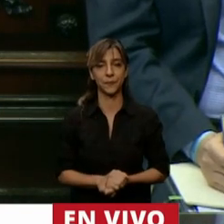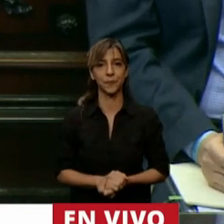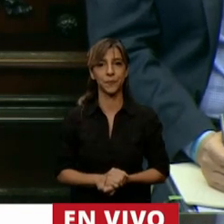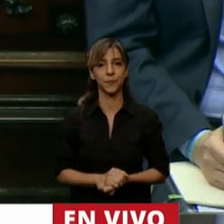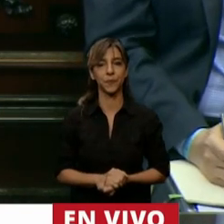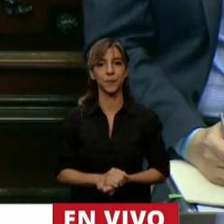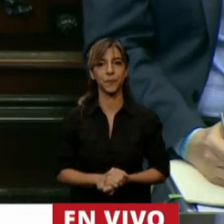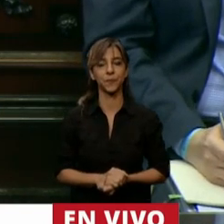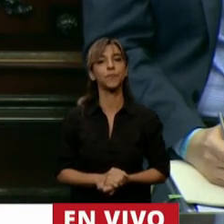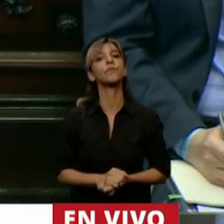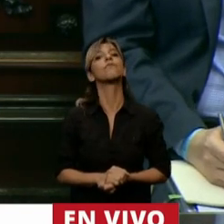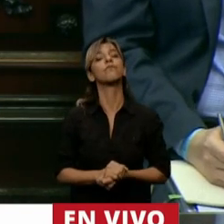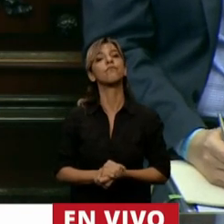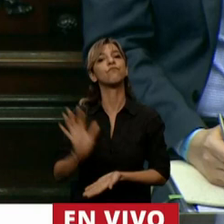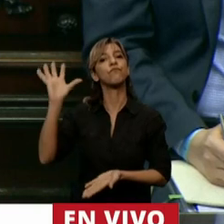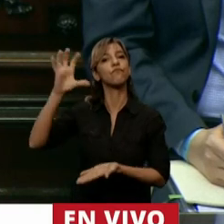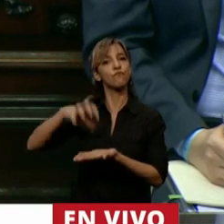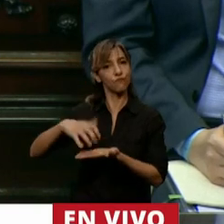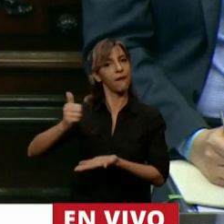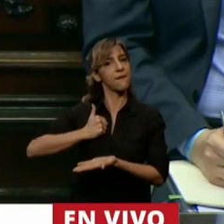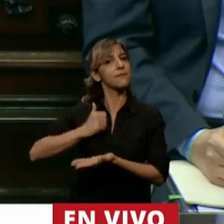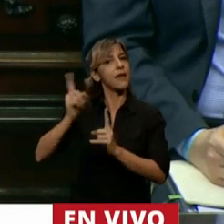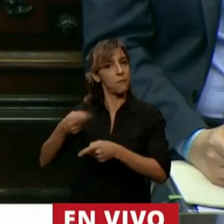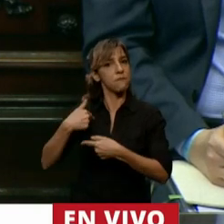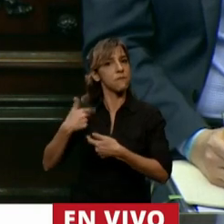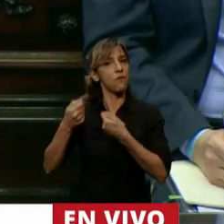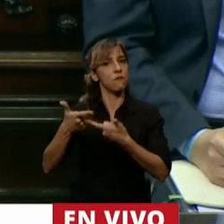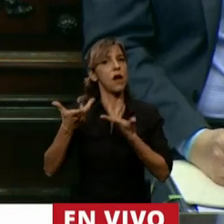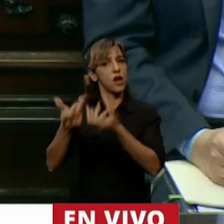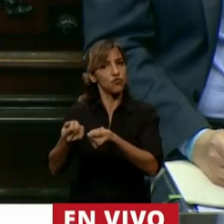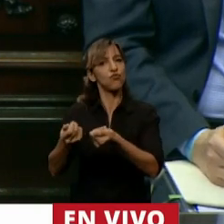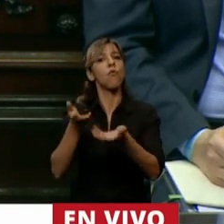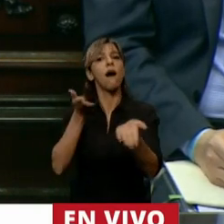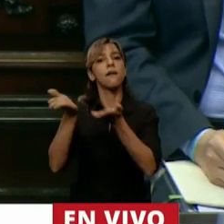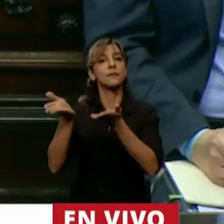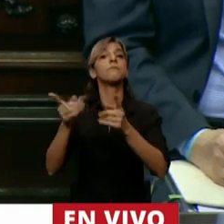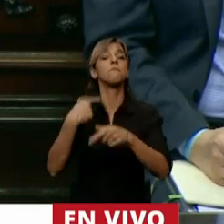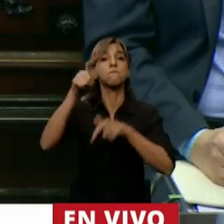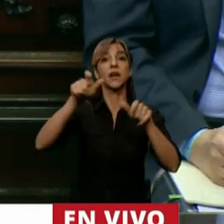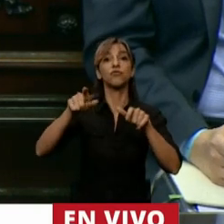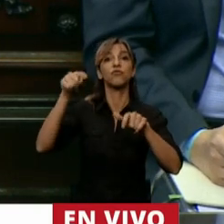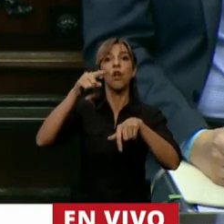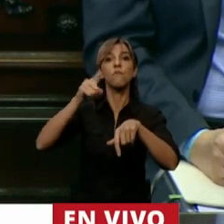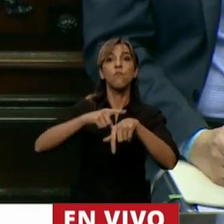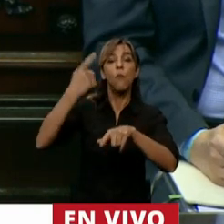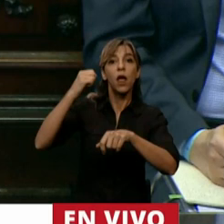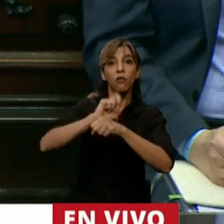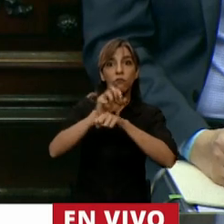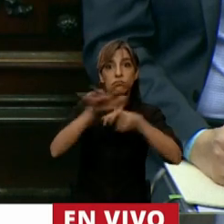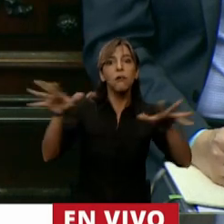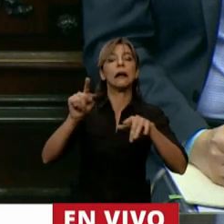la cancillería también brindó ayuda y asistencia a argentinos varados en el exterior a partir del 17 de marzo